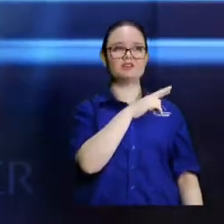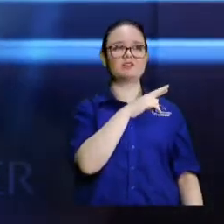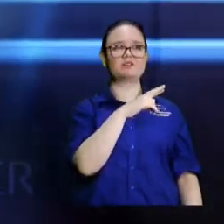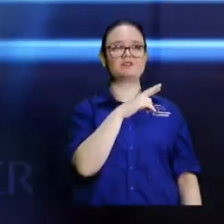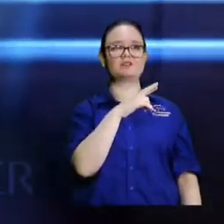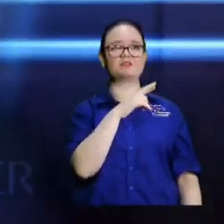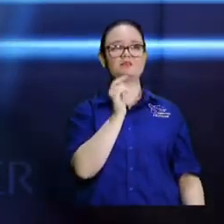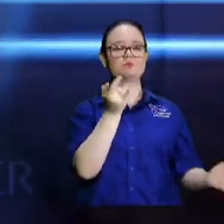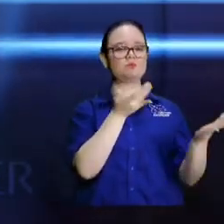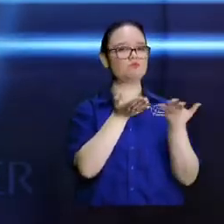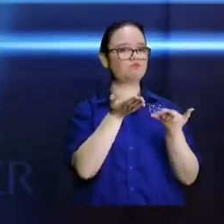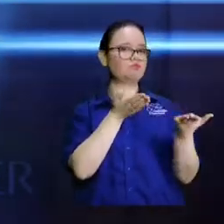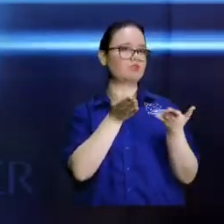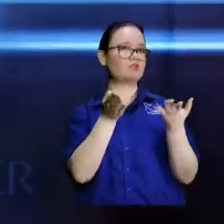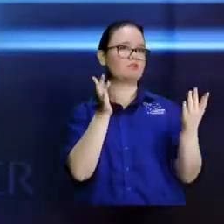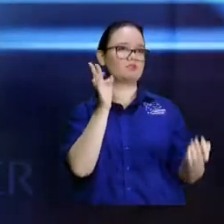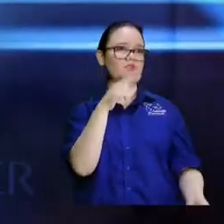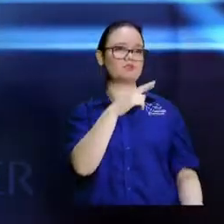Culto extraño.